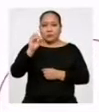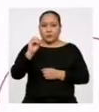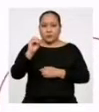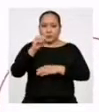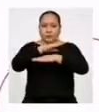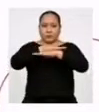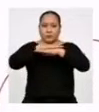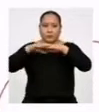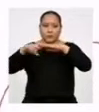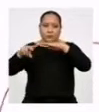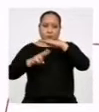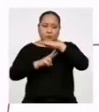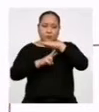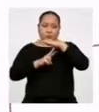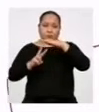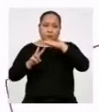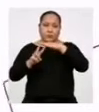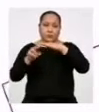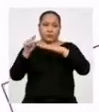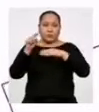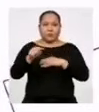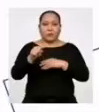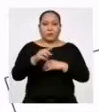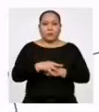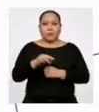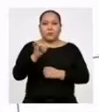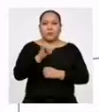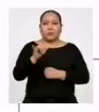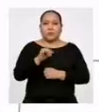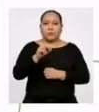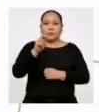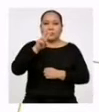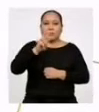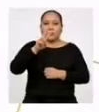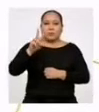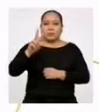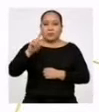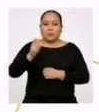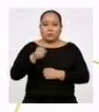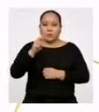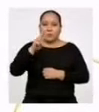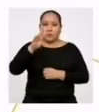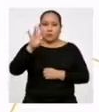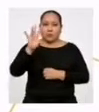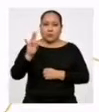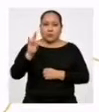entre 22 Que es igual a 22,27